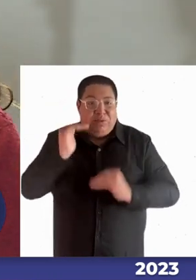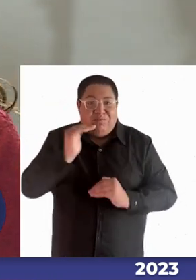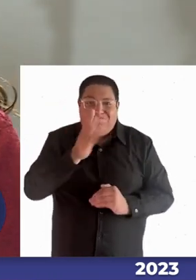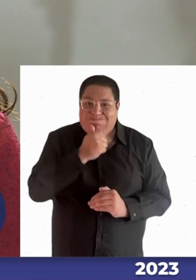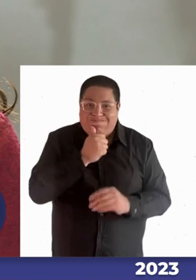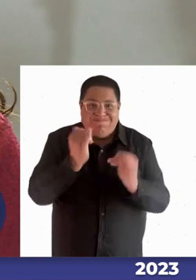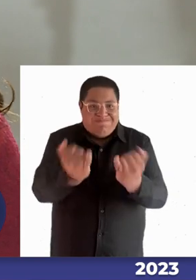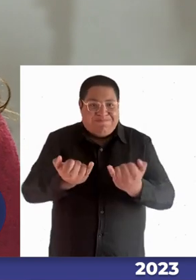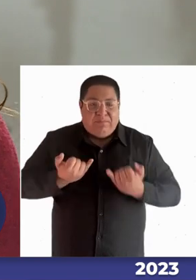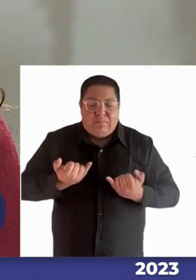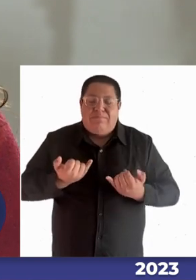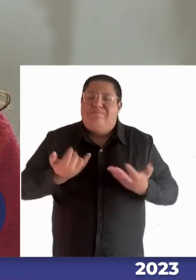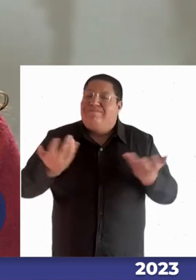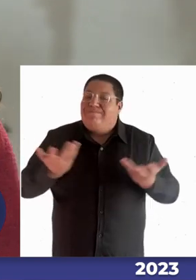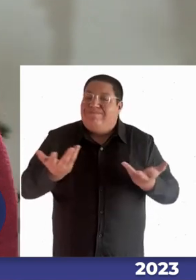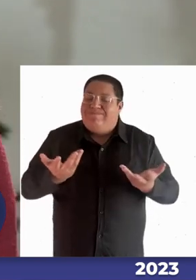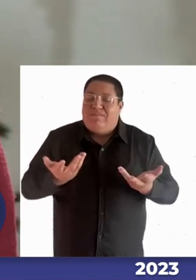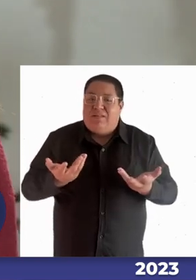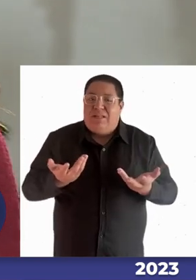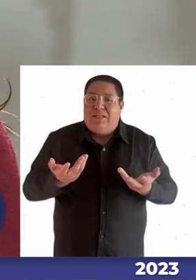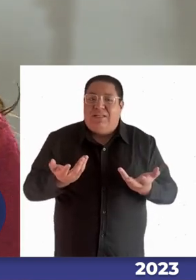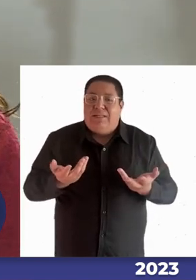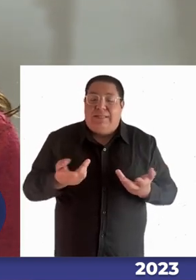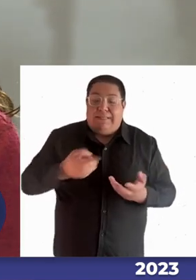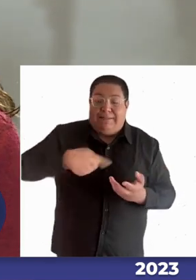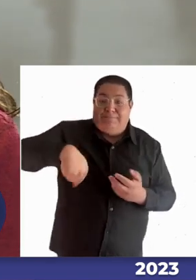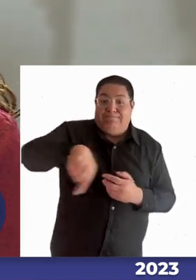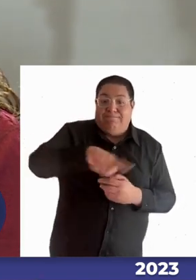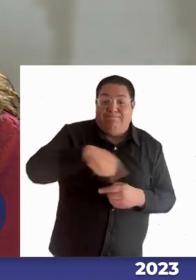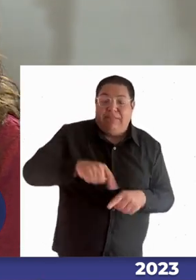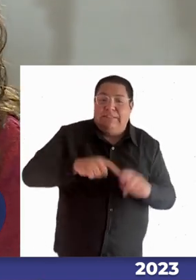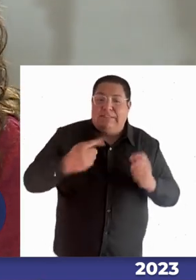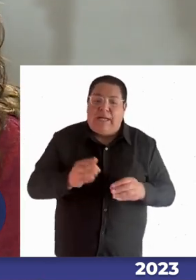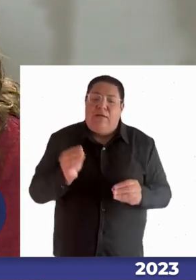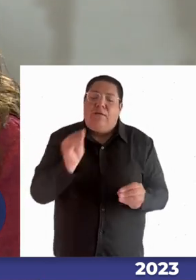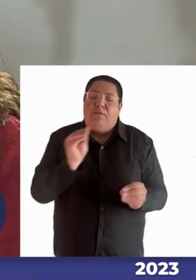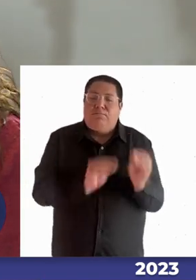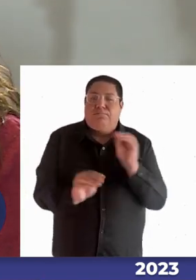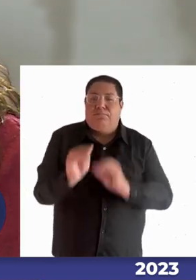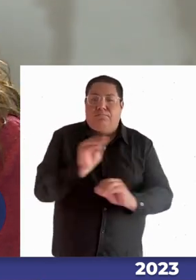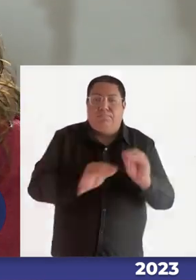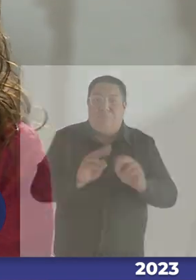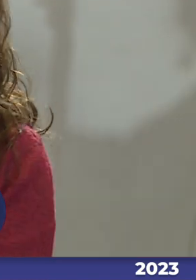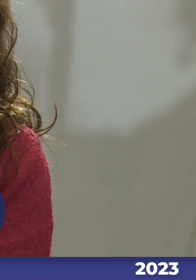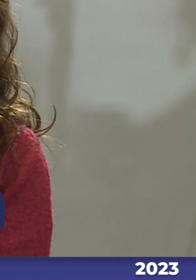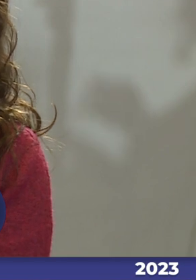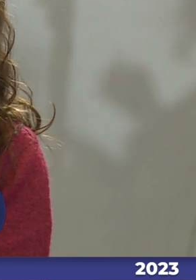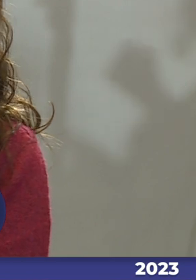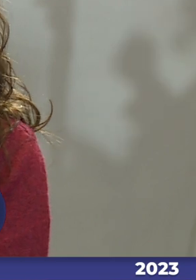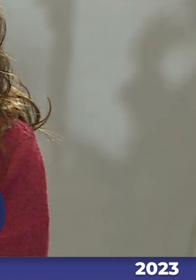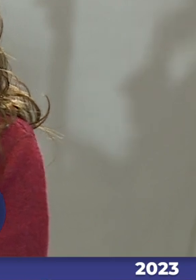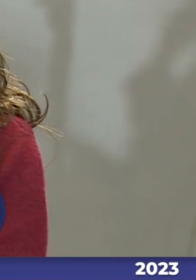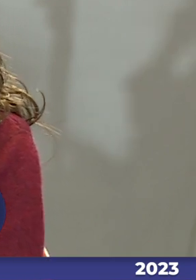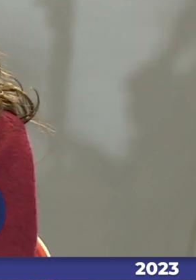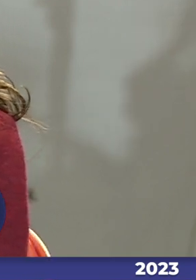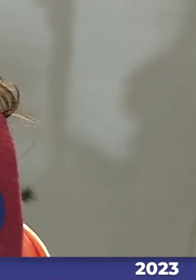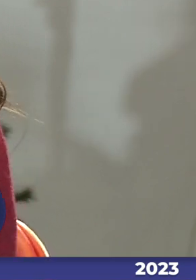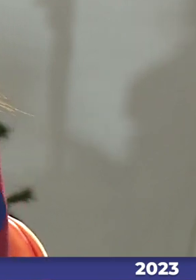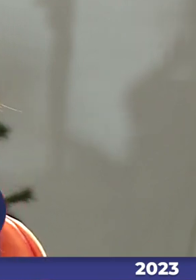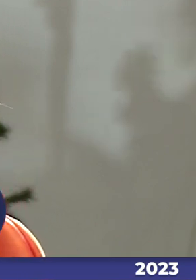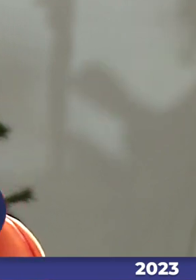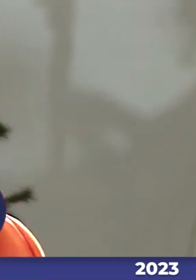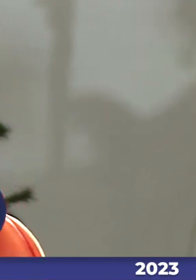digamos que de alguna forma la manera en que hemos ido construyendo el sistema educativo hace de que eso empiece a ser un